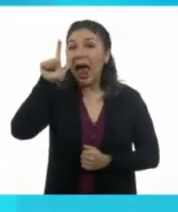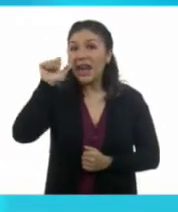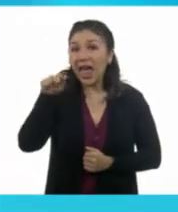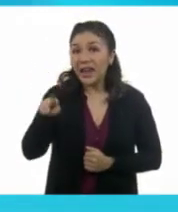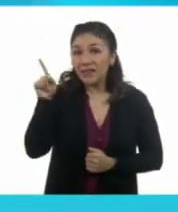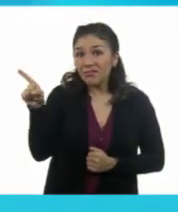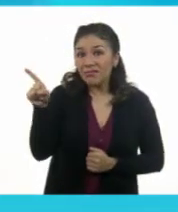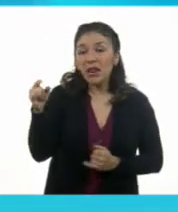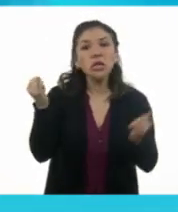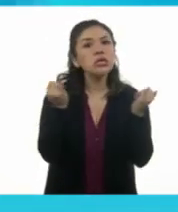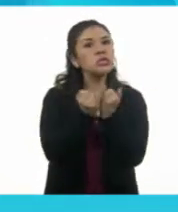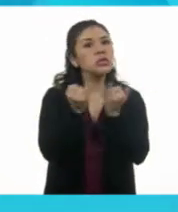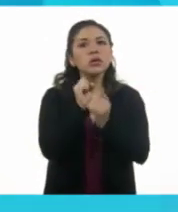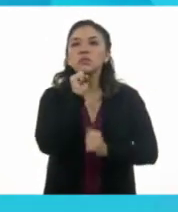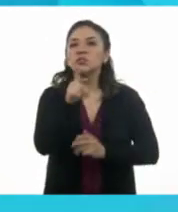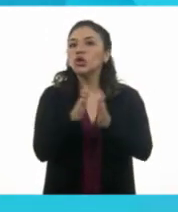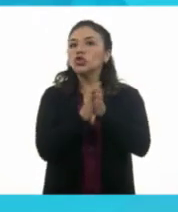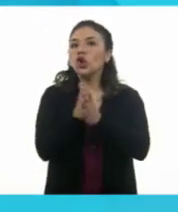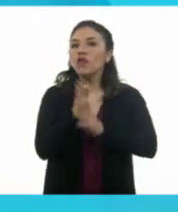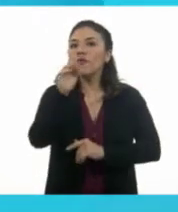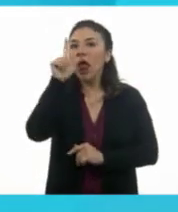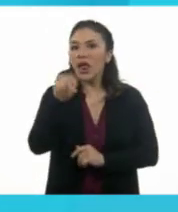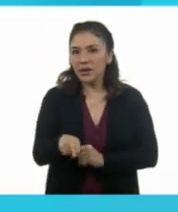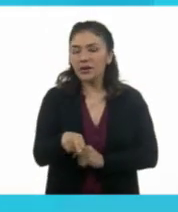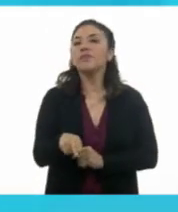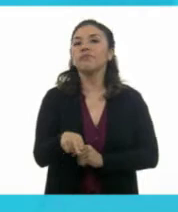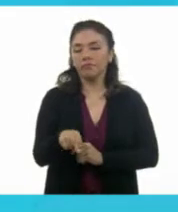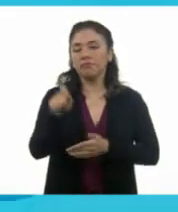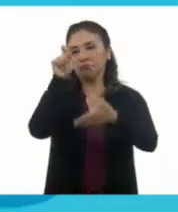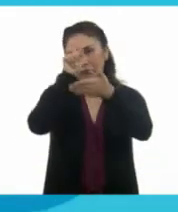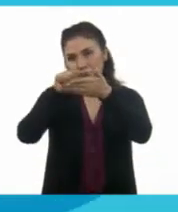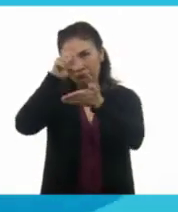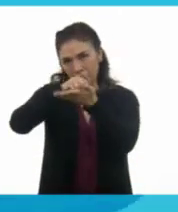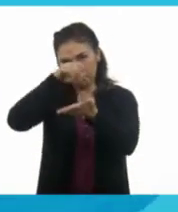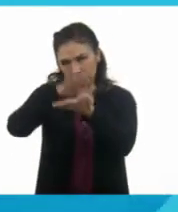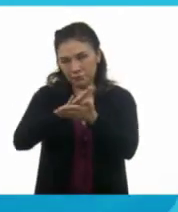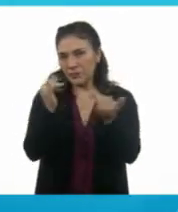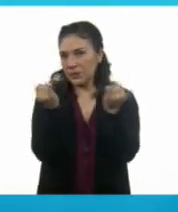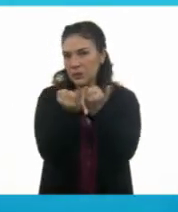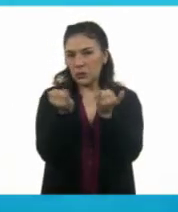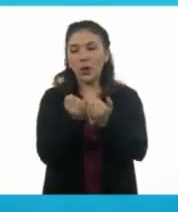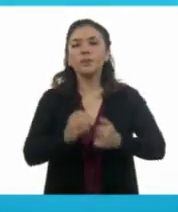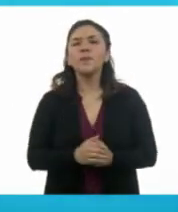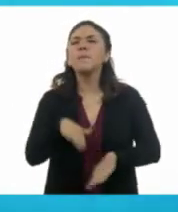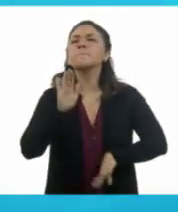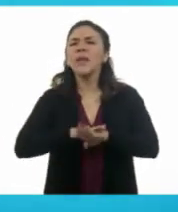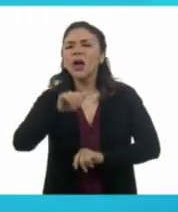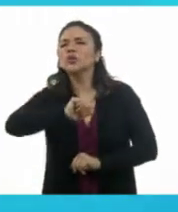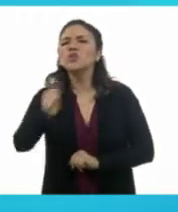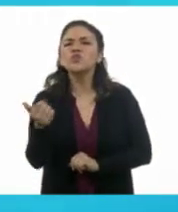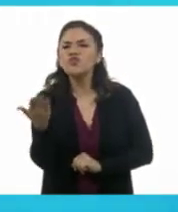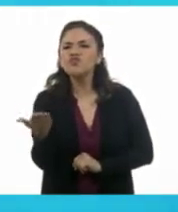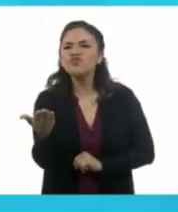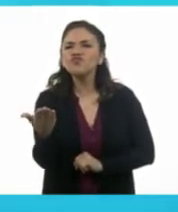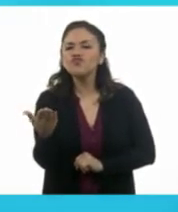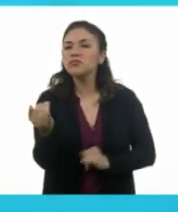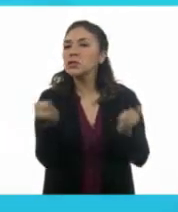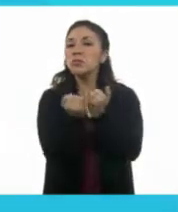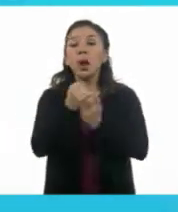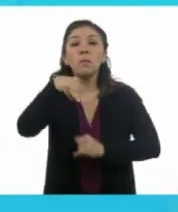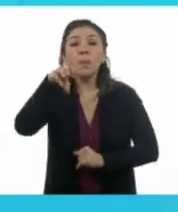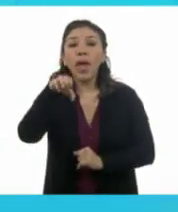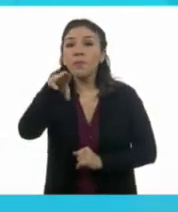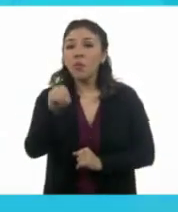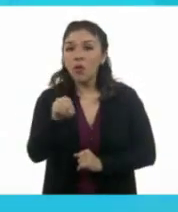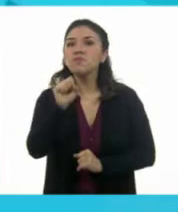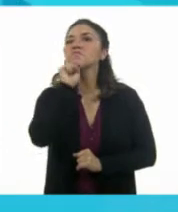también Chocoflan. Entonces, vamos a anotar a Alan. Muy bien. ¿Quién más? También para Memo,